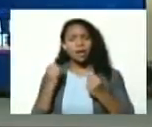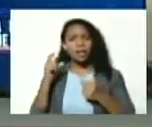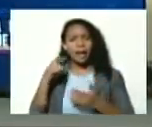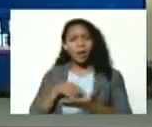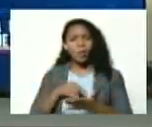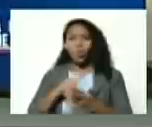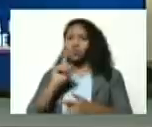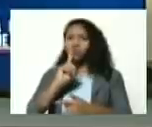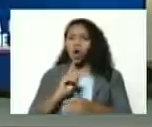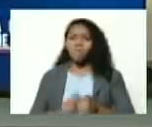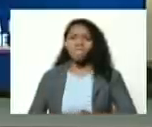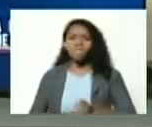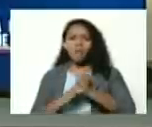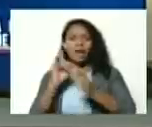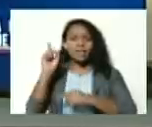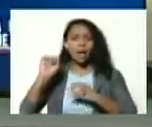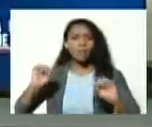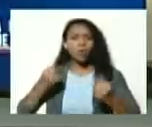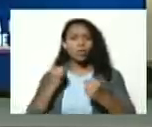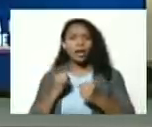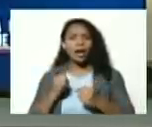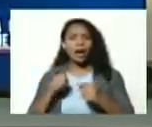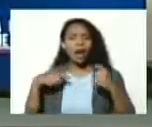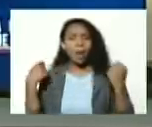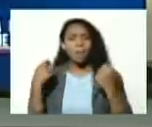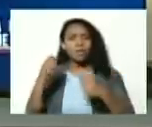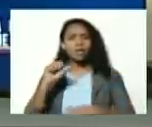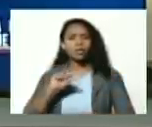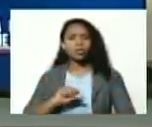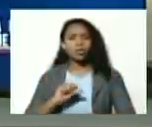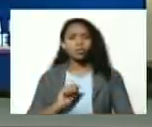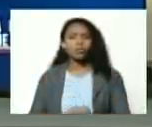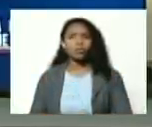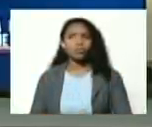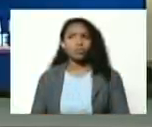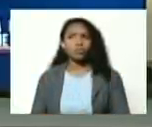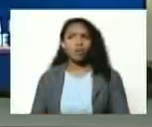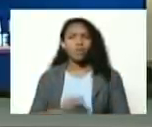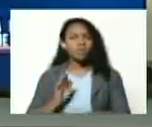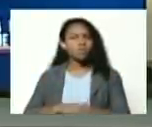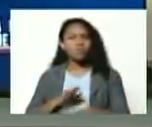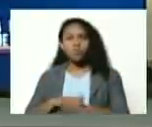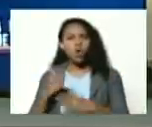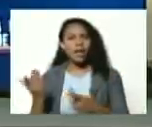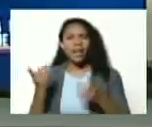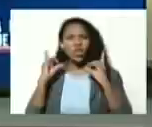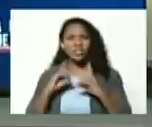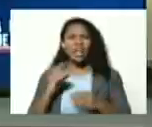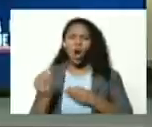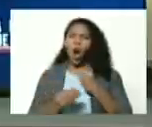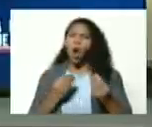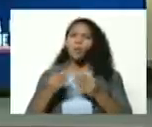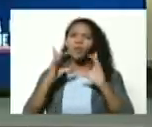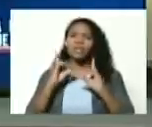dirige desde Bogotá la campaña del sur ¿por qué decide? ¿cómo lo decide?